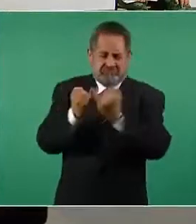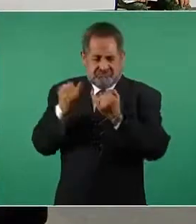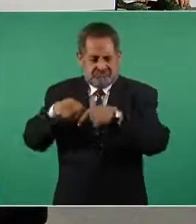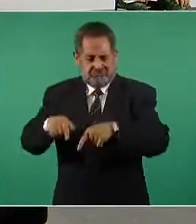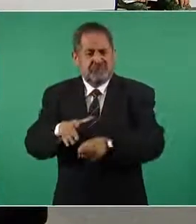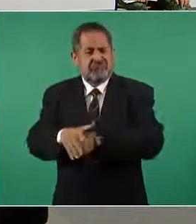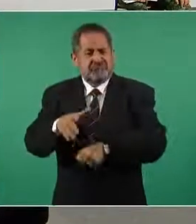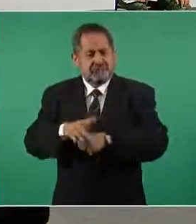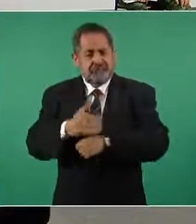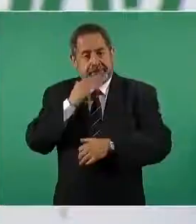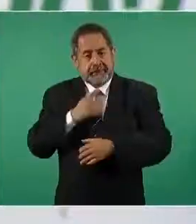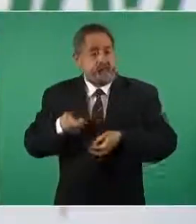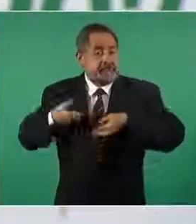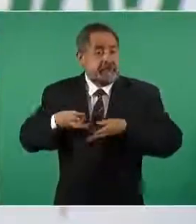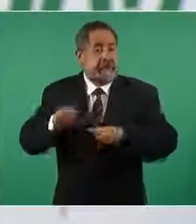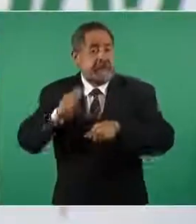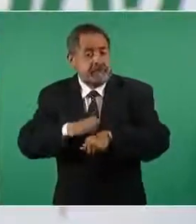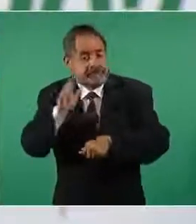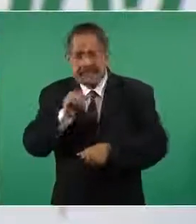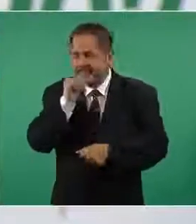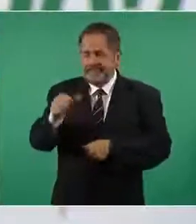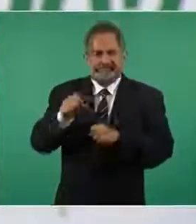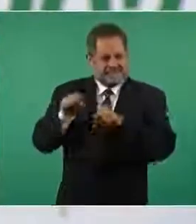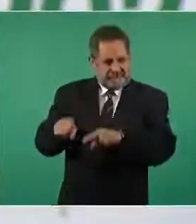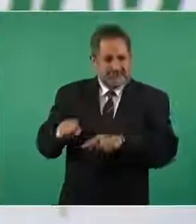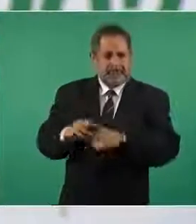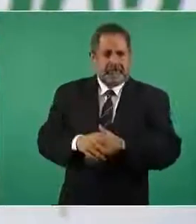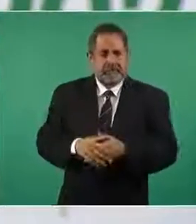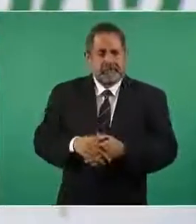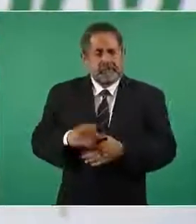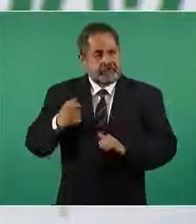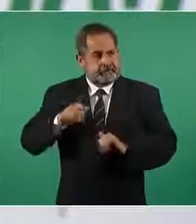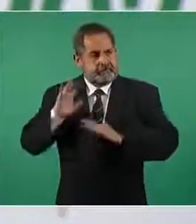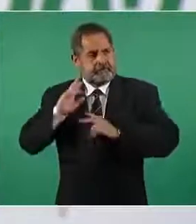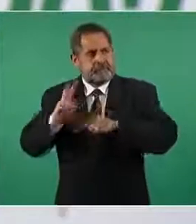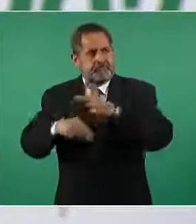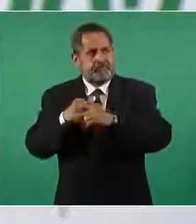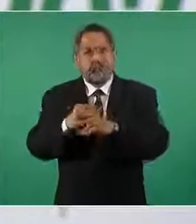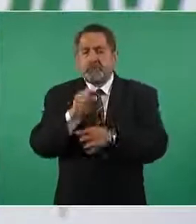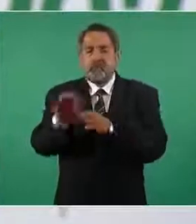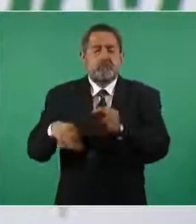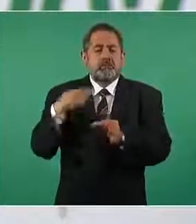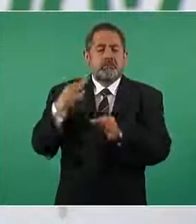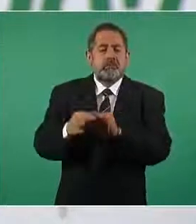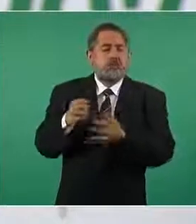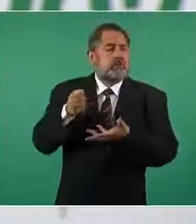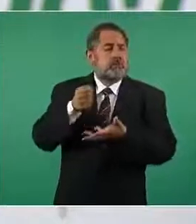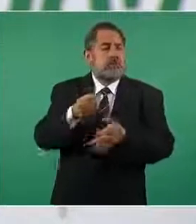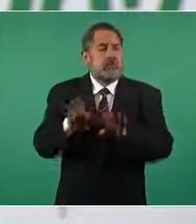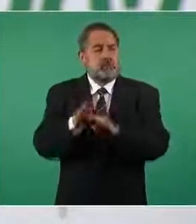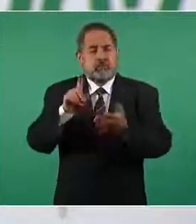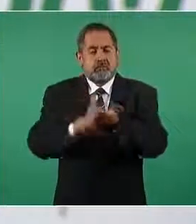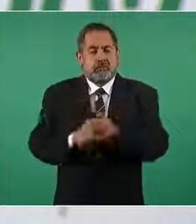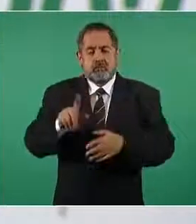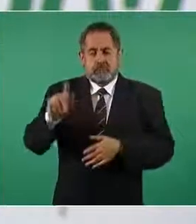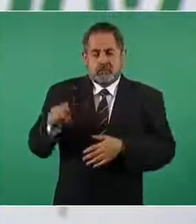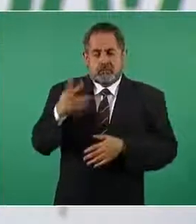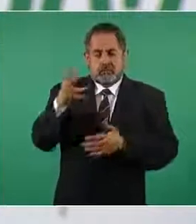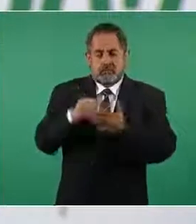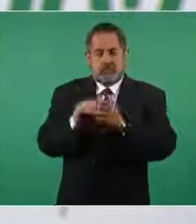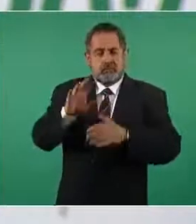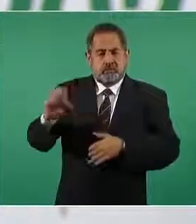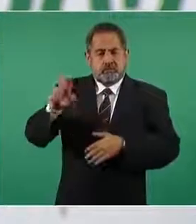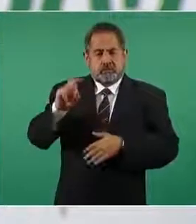esta secretaría reafirma su compromiso de concluir en tiempo y forma con el presupuesto asignado de 74 mil